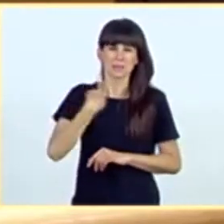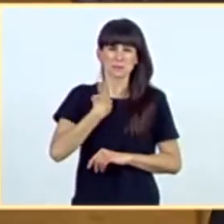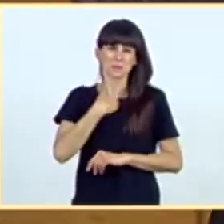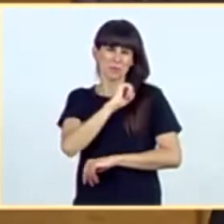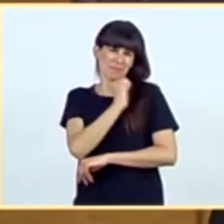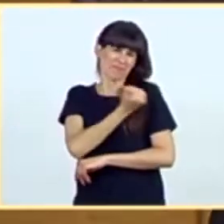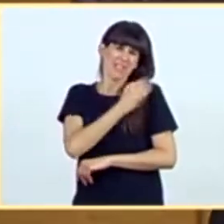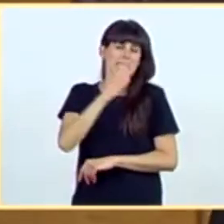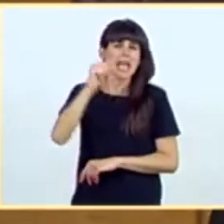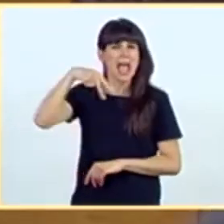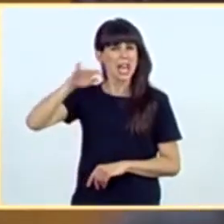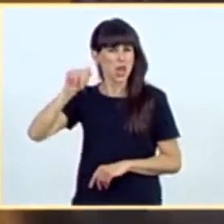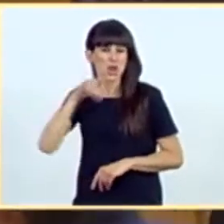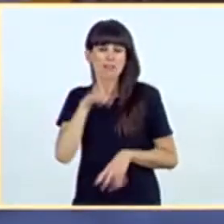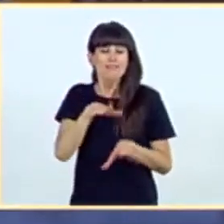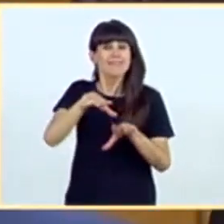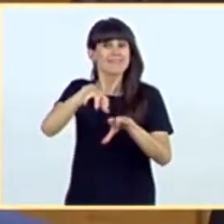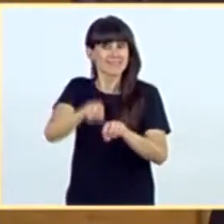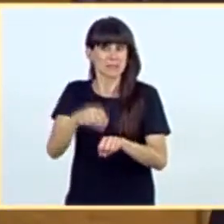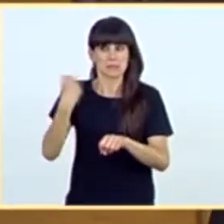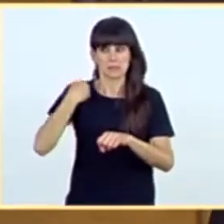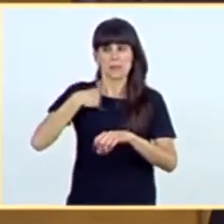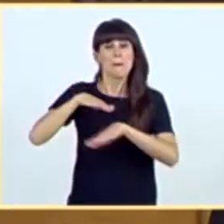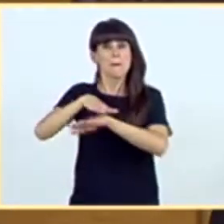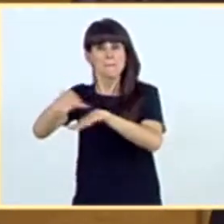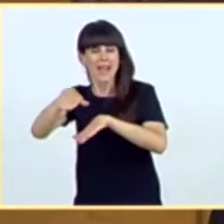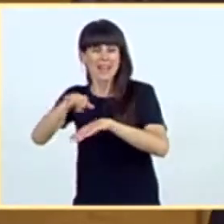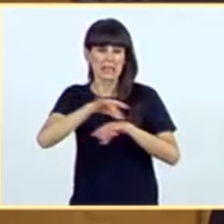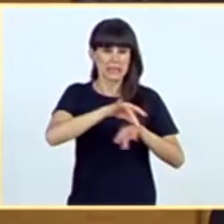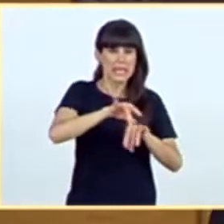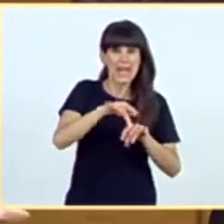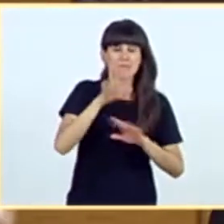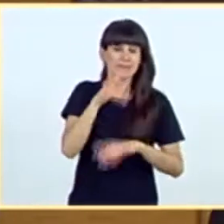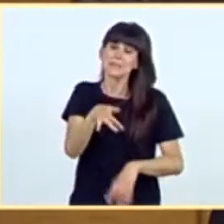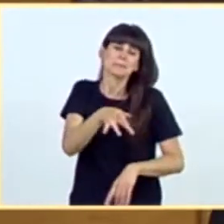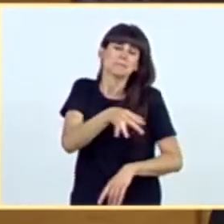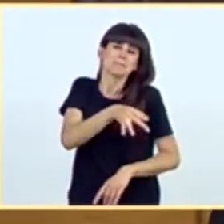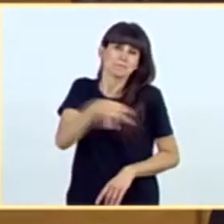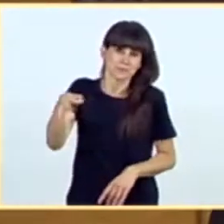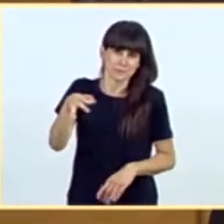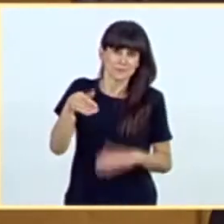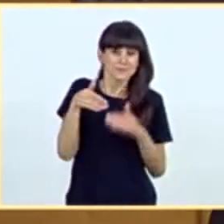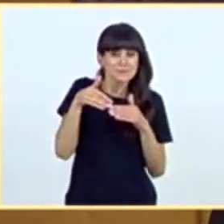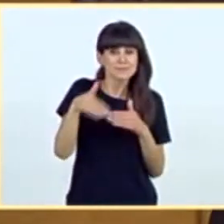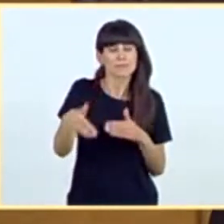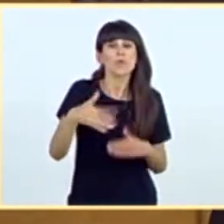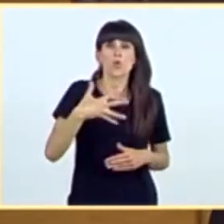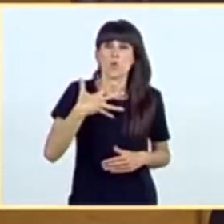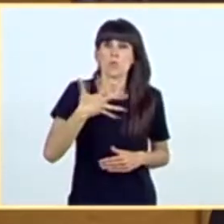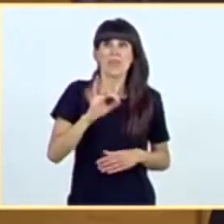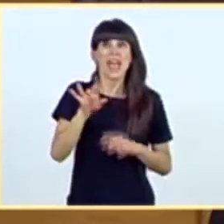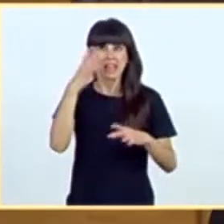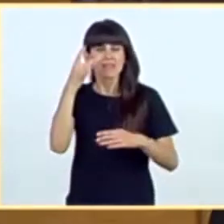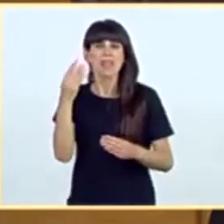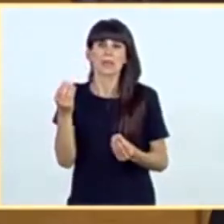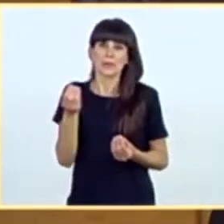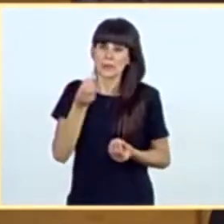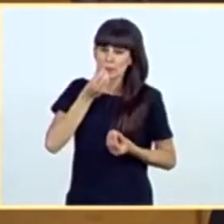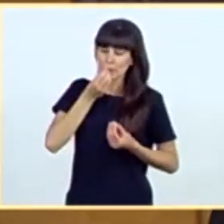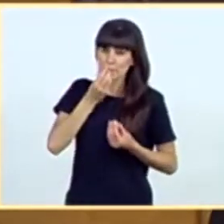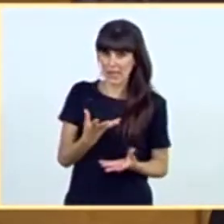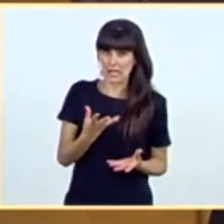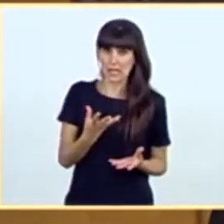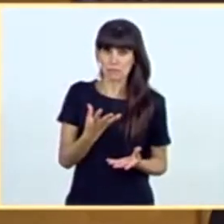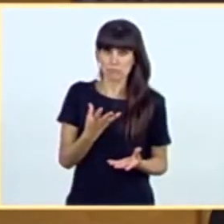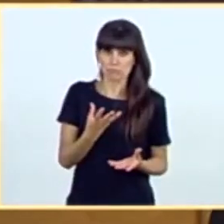ocupación del dominio público marítimo terrestre a la efectividad de poder desarrollar las actividades para